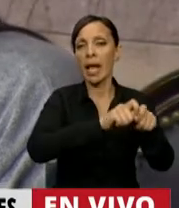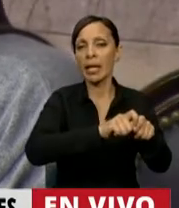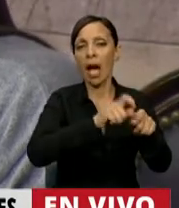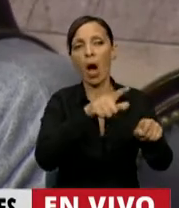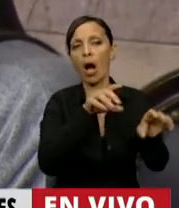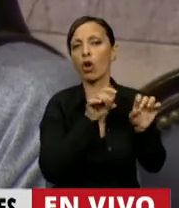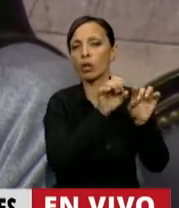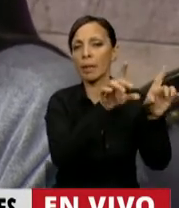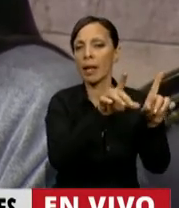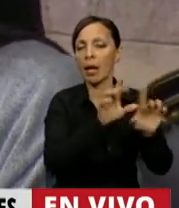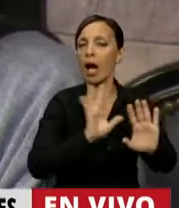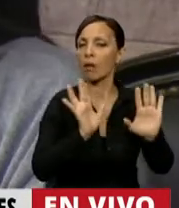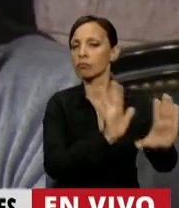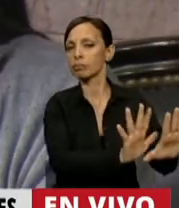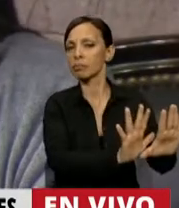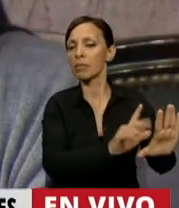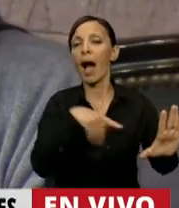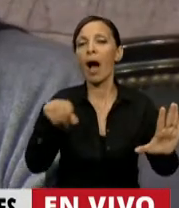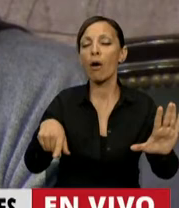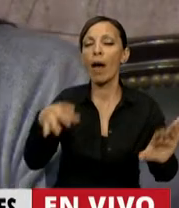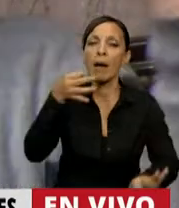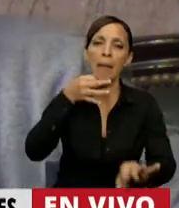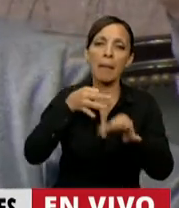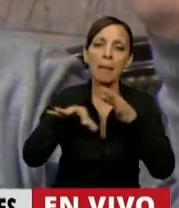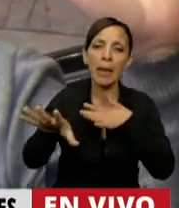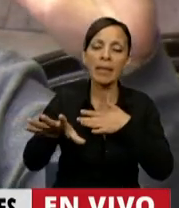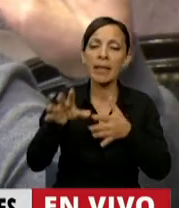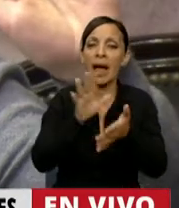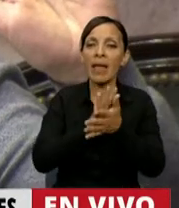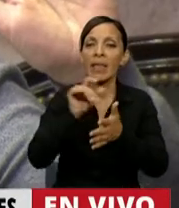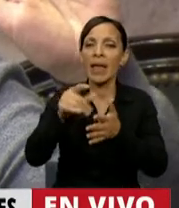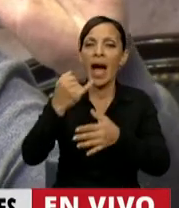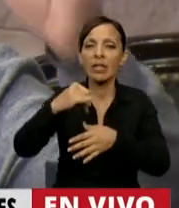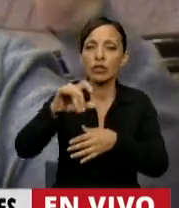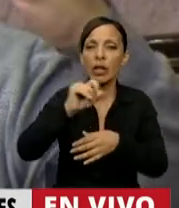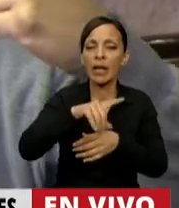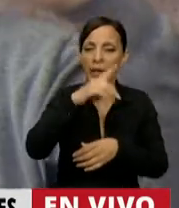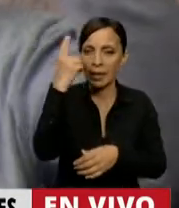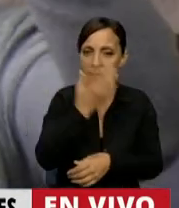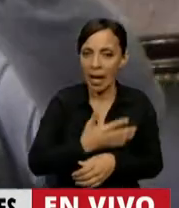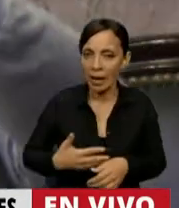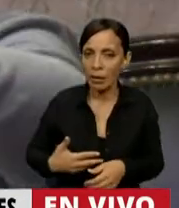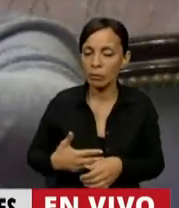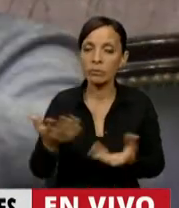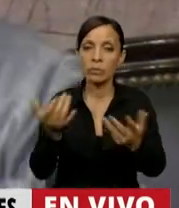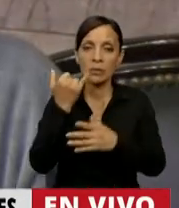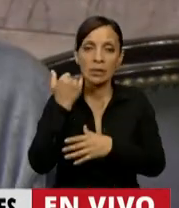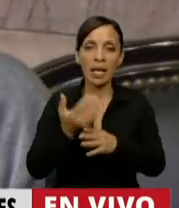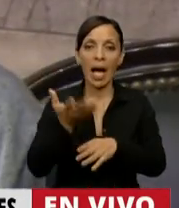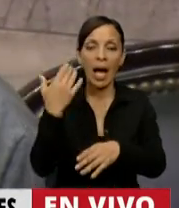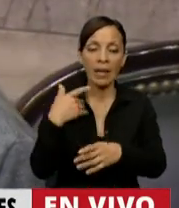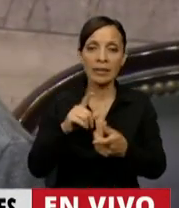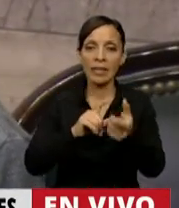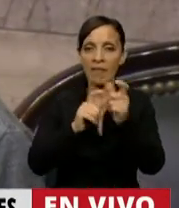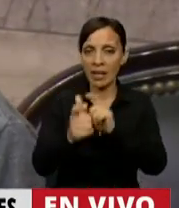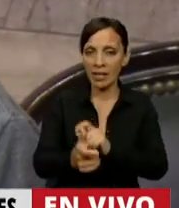para acrecentar los recursos, venta de los activos del Estado. Entonces, ya estuvieron las transferencias de las